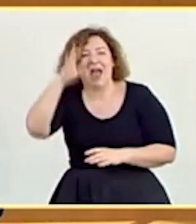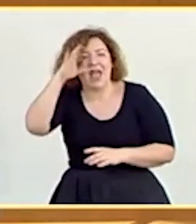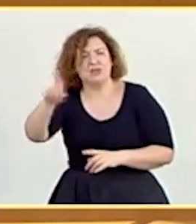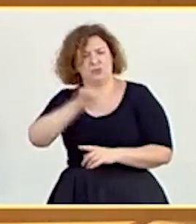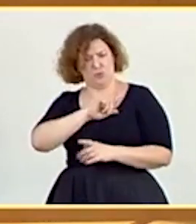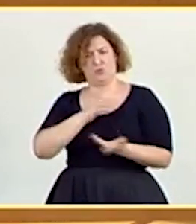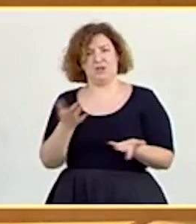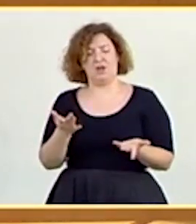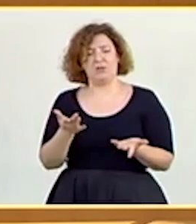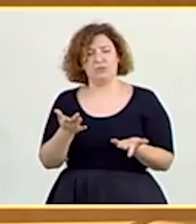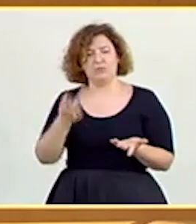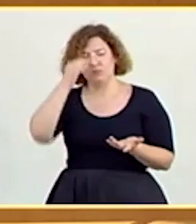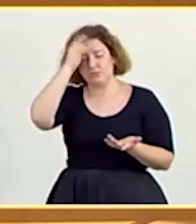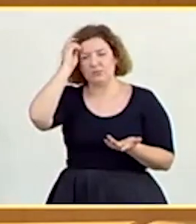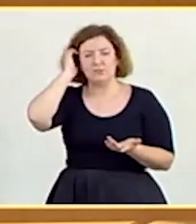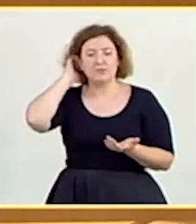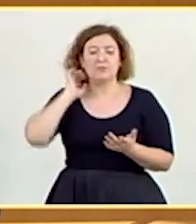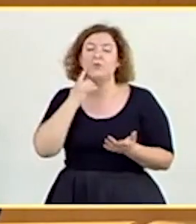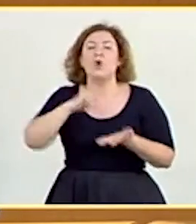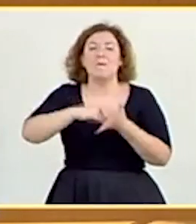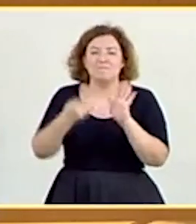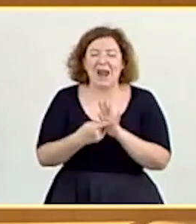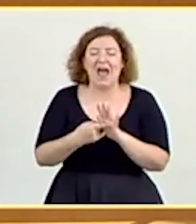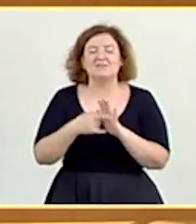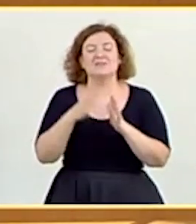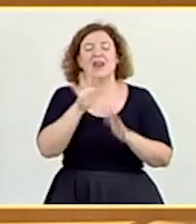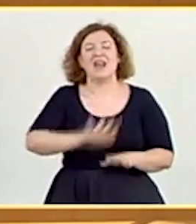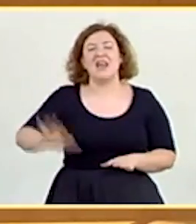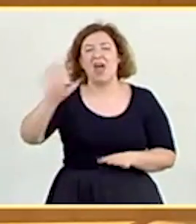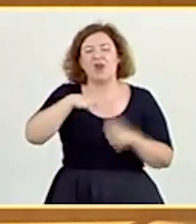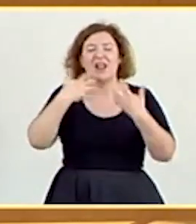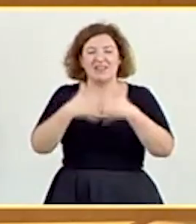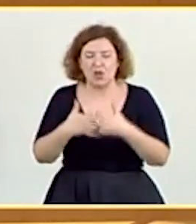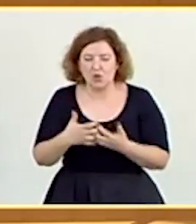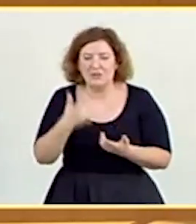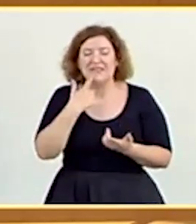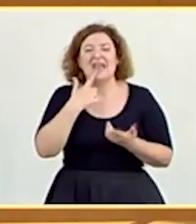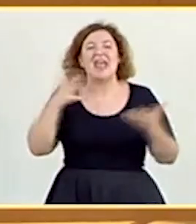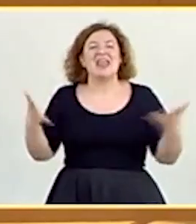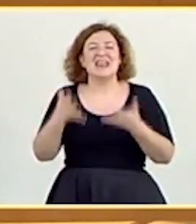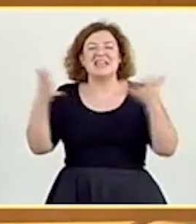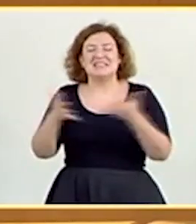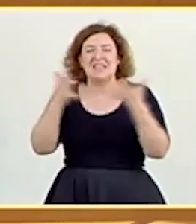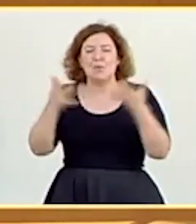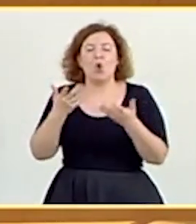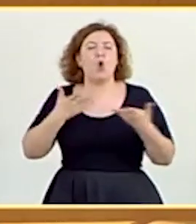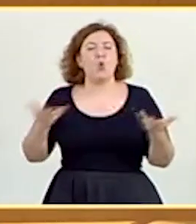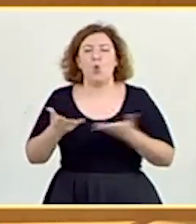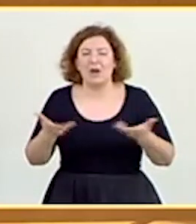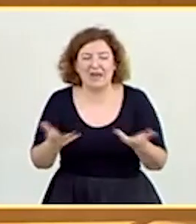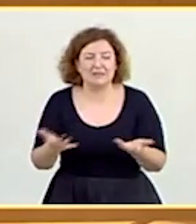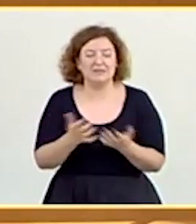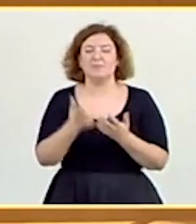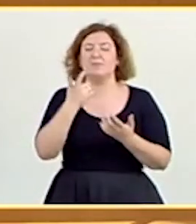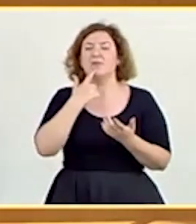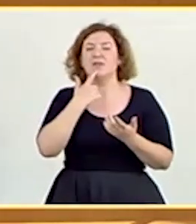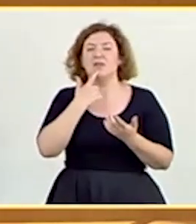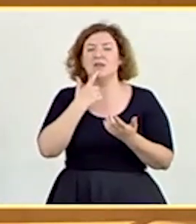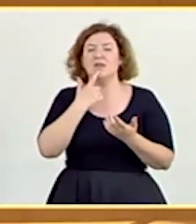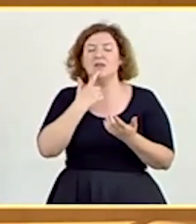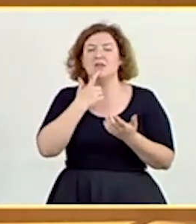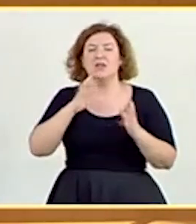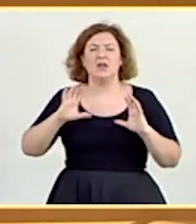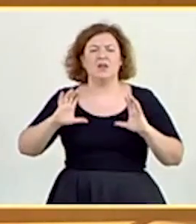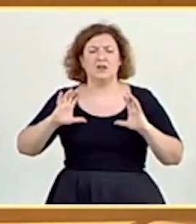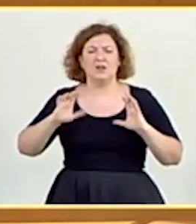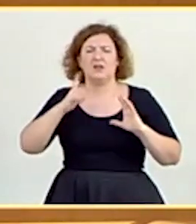también. ¿Qué proponemos nosotros? Un plan nacional de industria, que conlleve planes de estímulo urgentes en sectores con efecto tractor y de alta